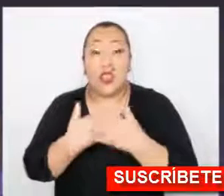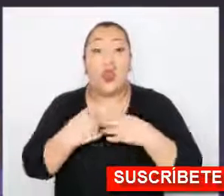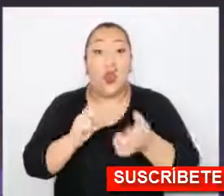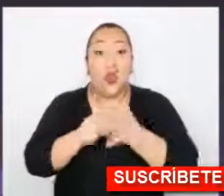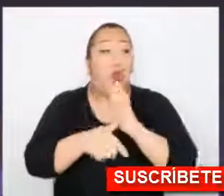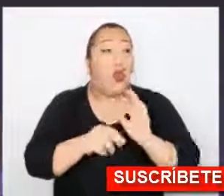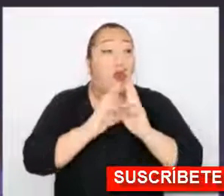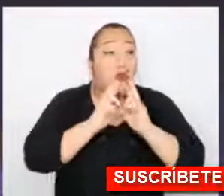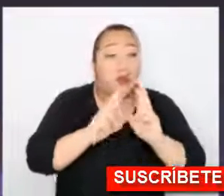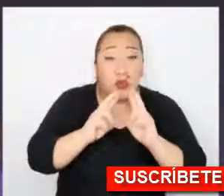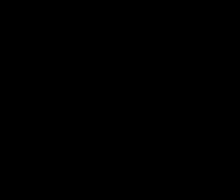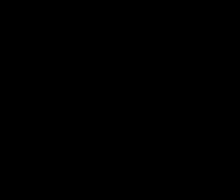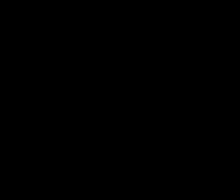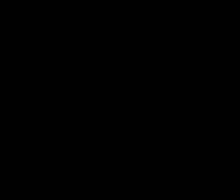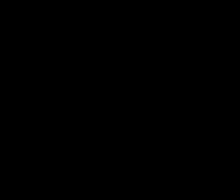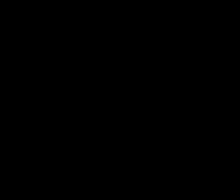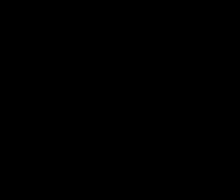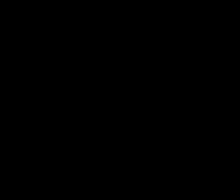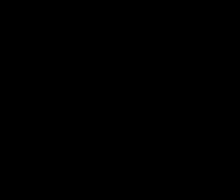Muchas gracias. Vamos a contestar rindiendo el... ...